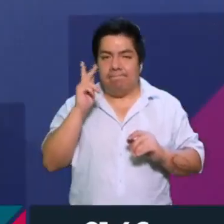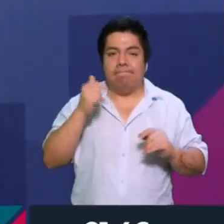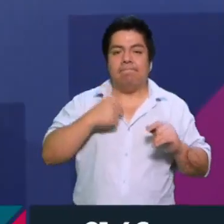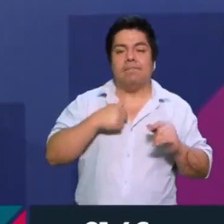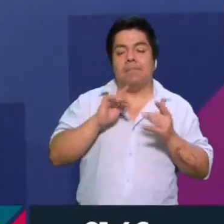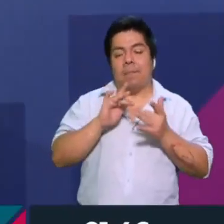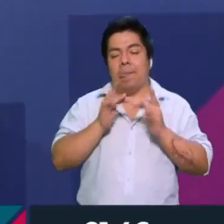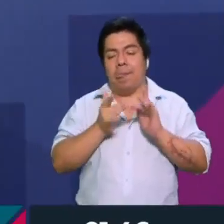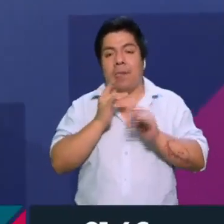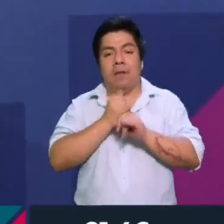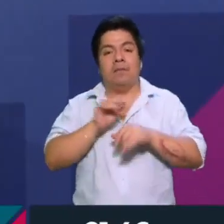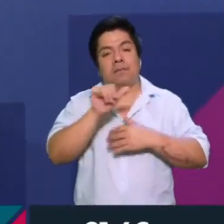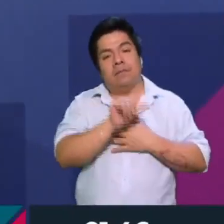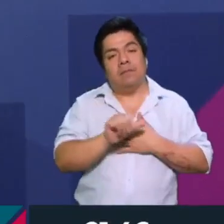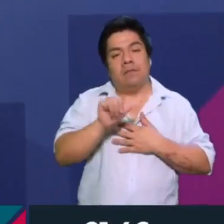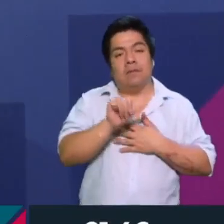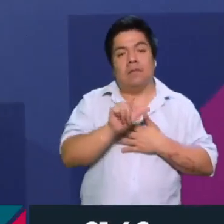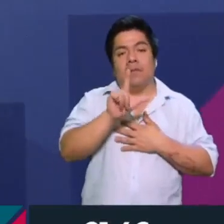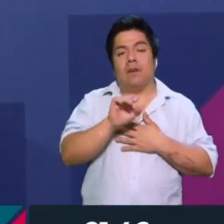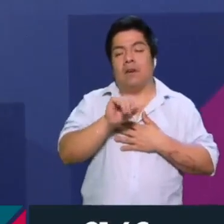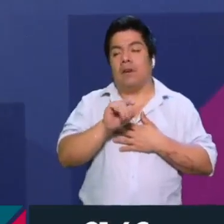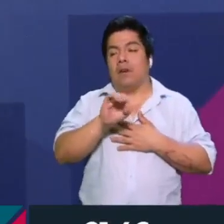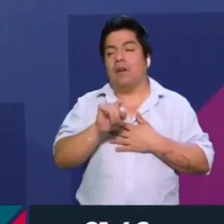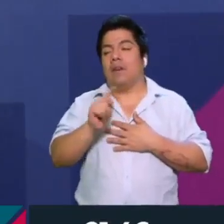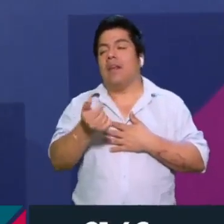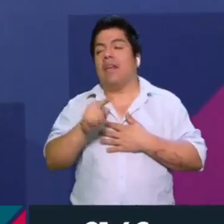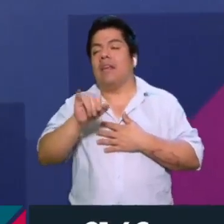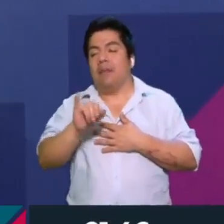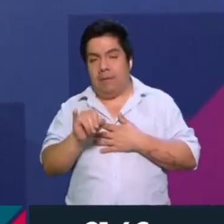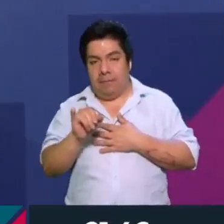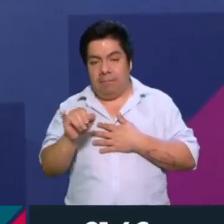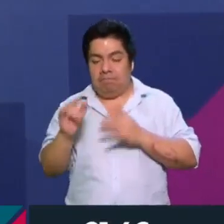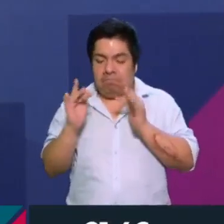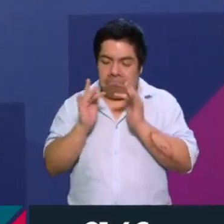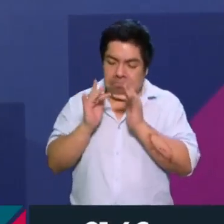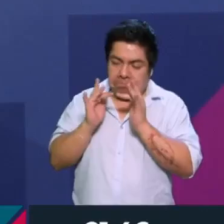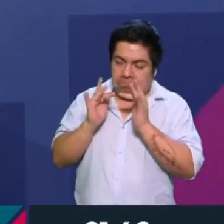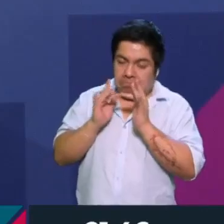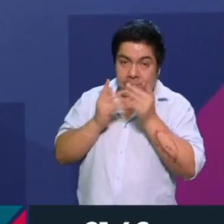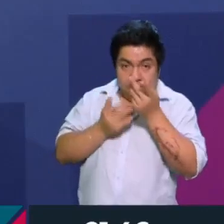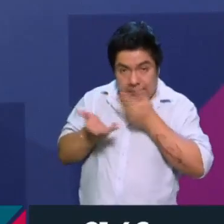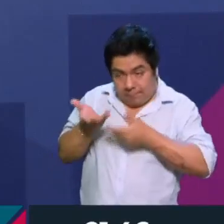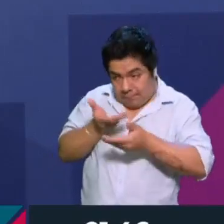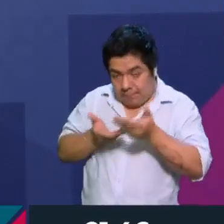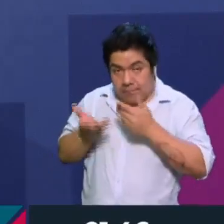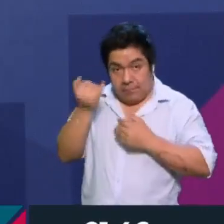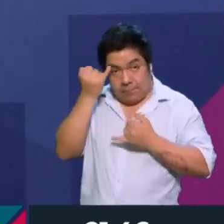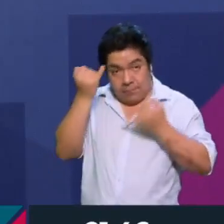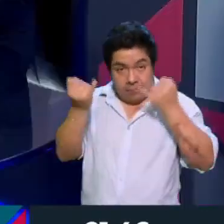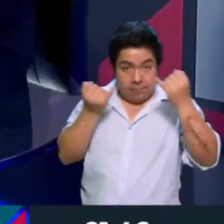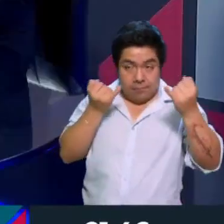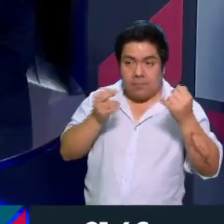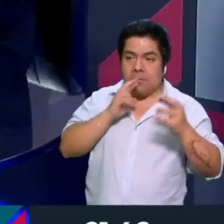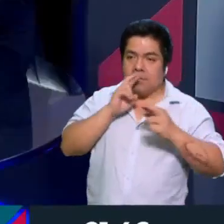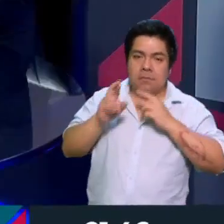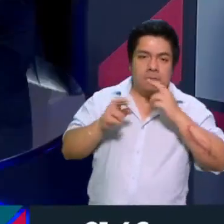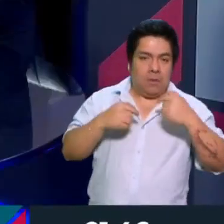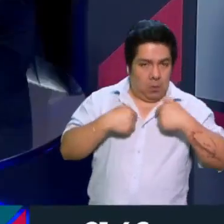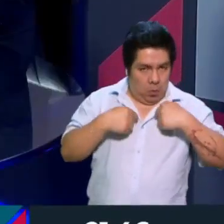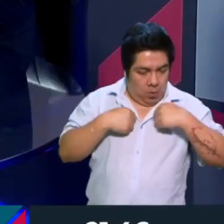mis redes sociales, que estoy como arroba leonorotegui en todas mis redes. Ahí podemos intercambiar ideas. Yo contesto mis redes.